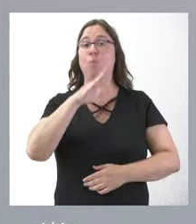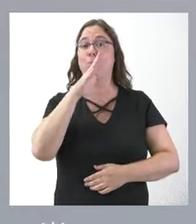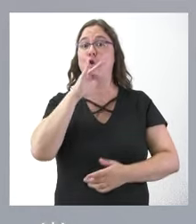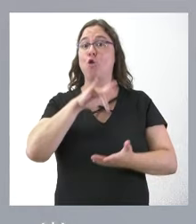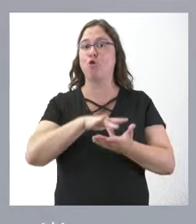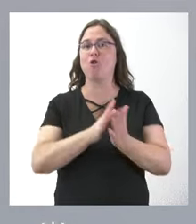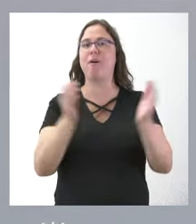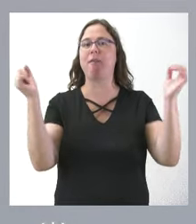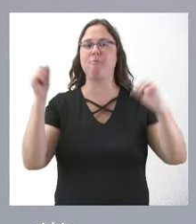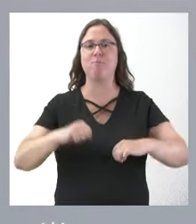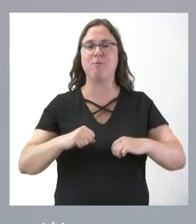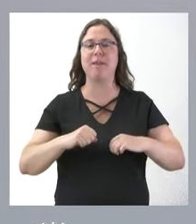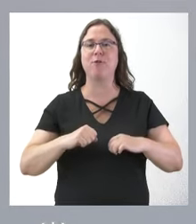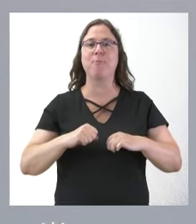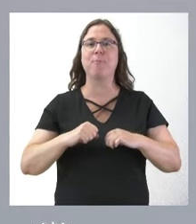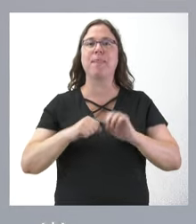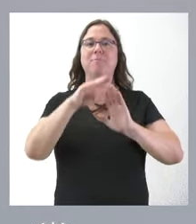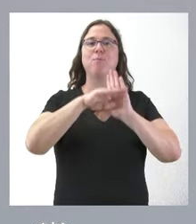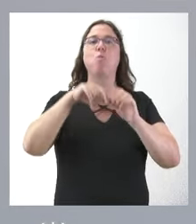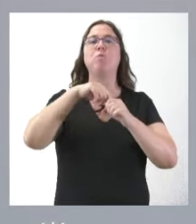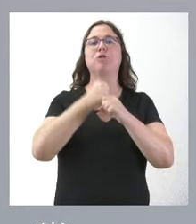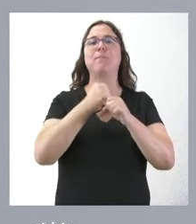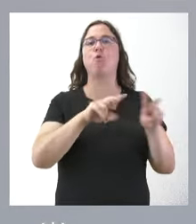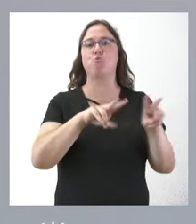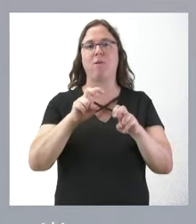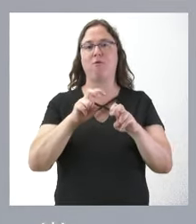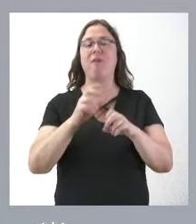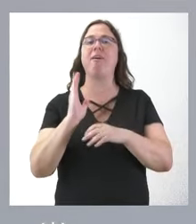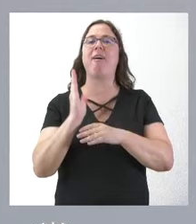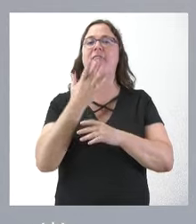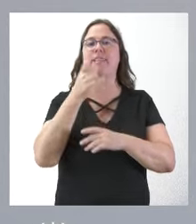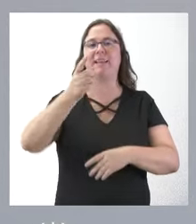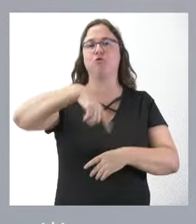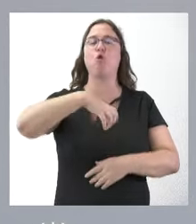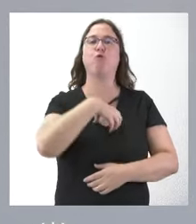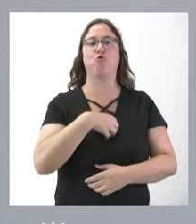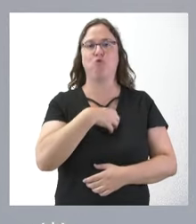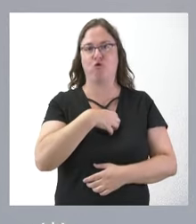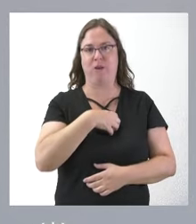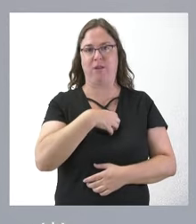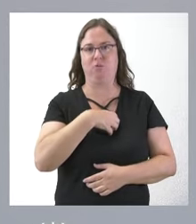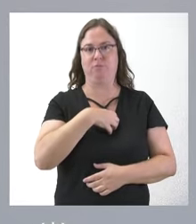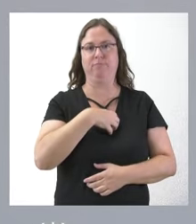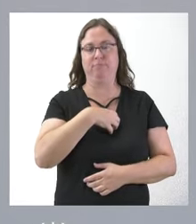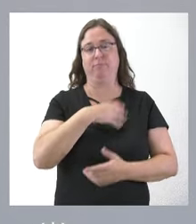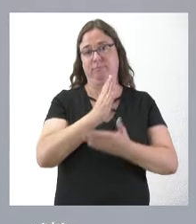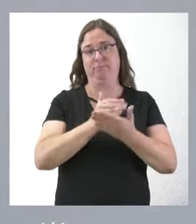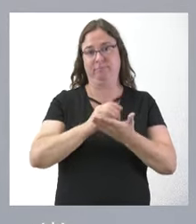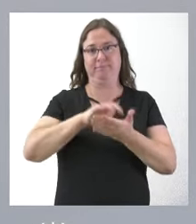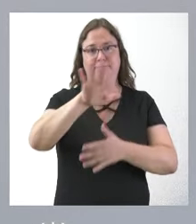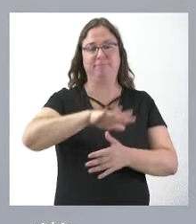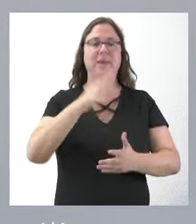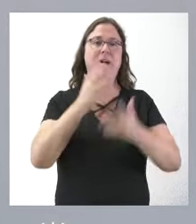aprobado la nueva relación de puestos de trabajo que afecta al conjunto de los funcionarios de la comunidad de Castilla y León en la